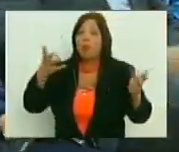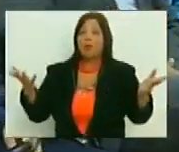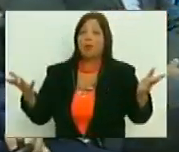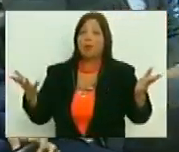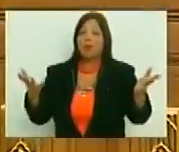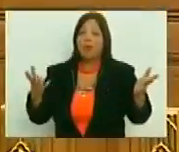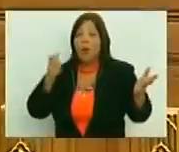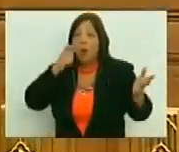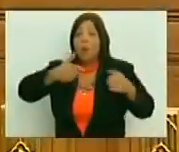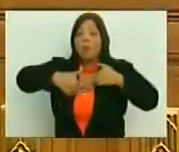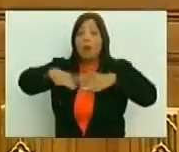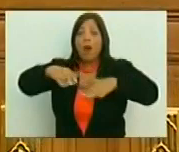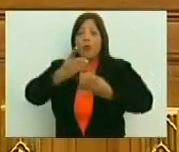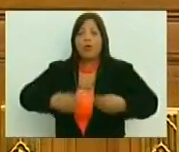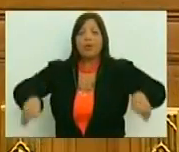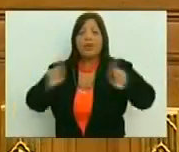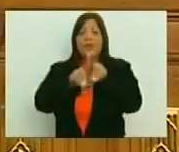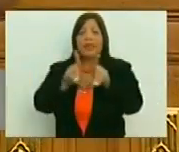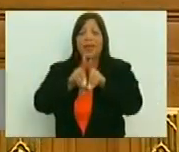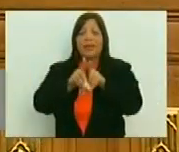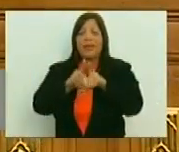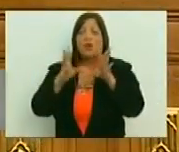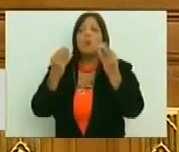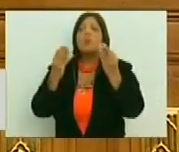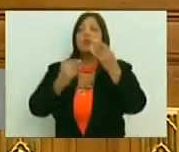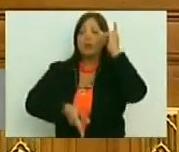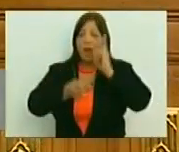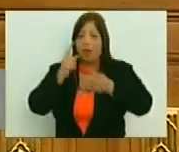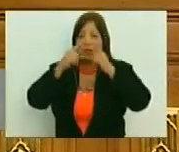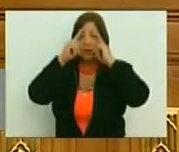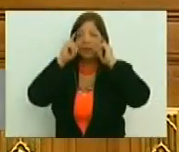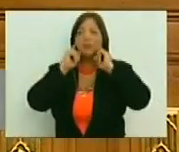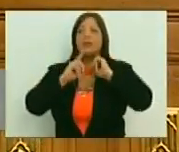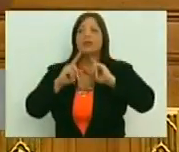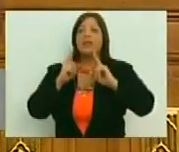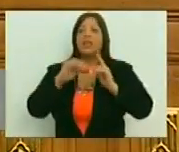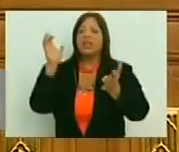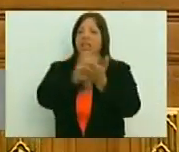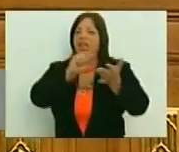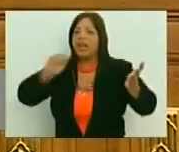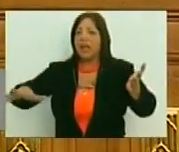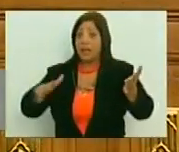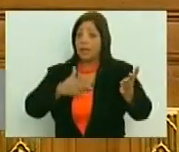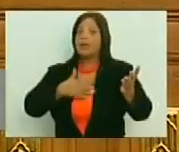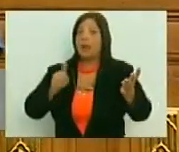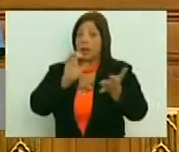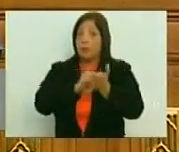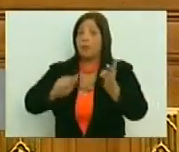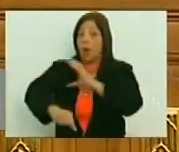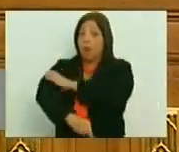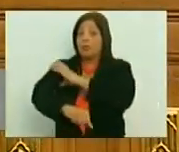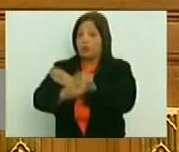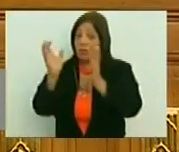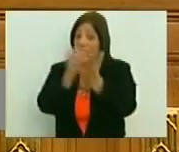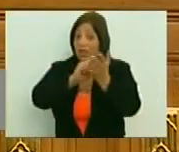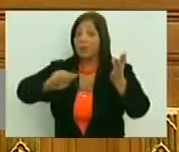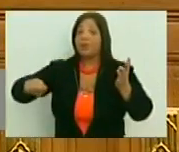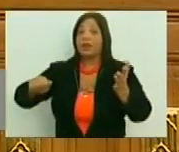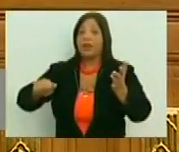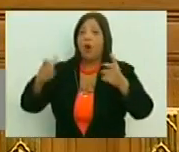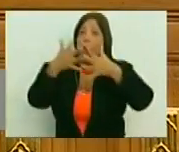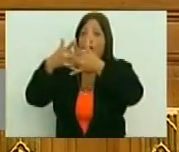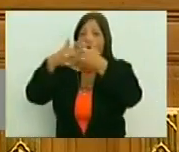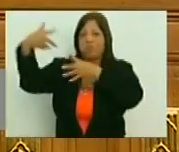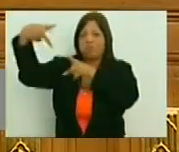Ese pueblo y esa dignidad, que en muchos casos nos las quieren arrebatar, y nos han querido arrebatar, ha